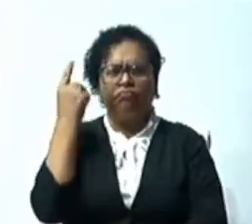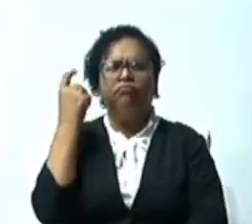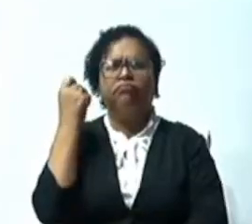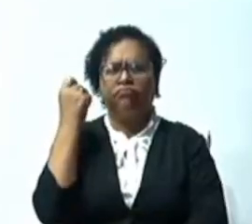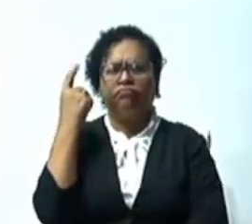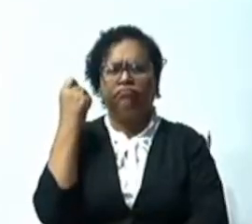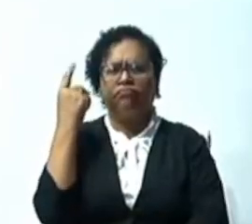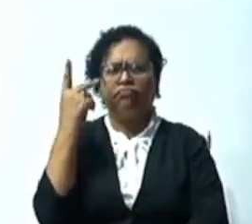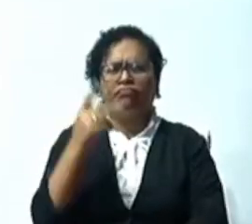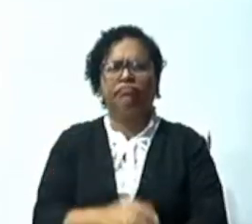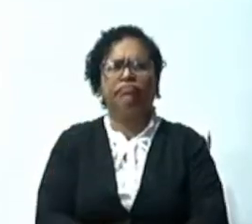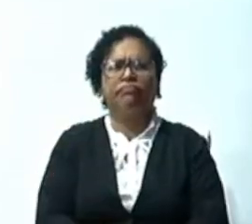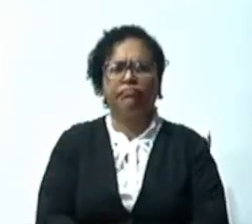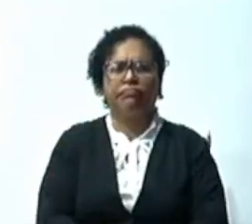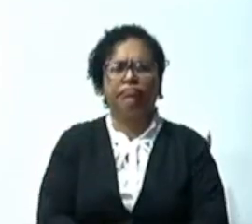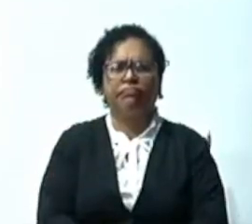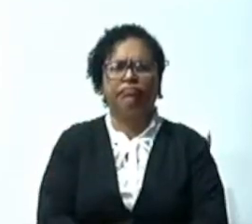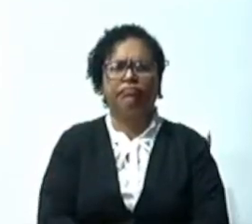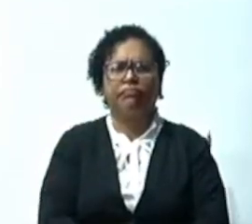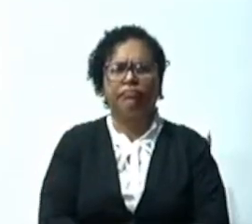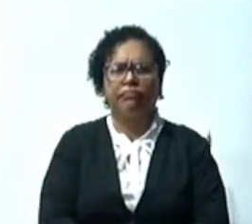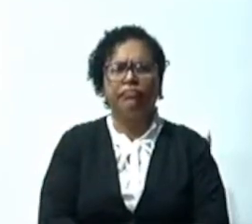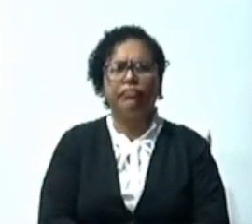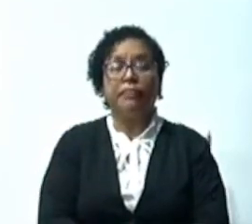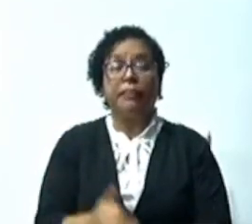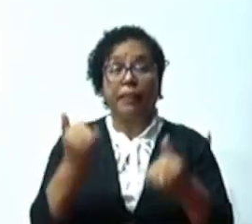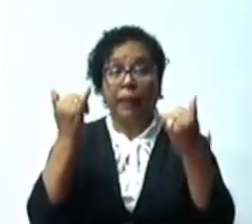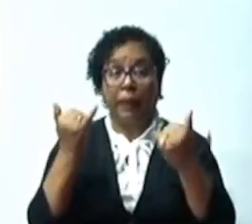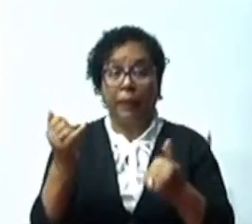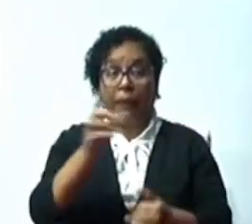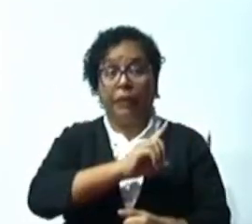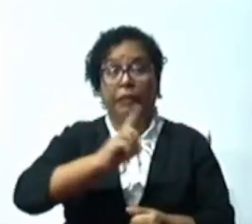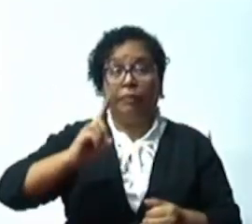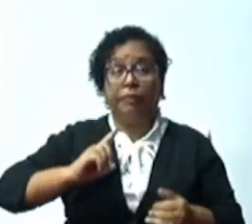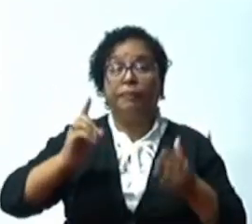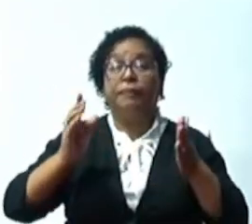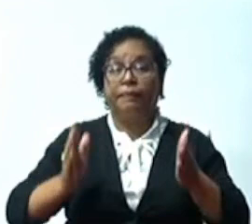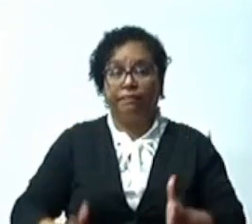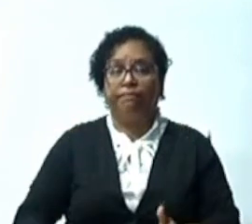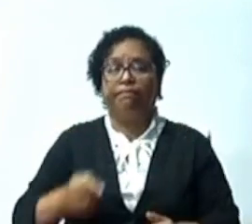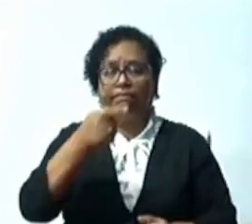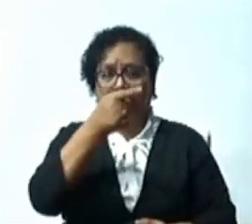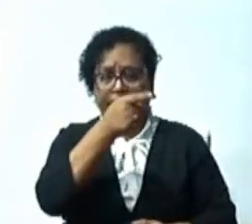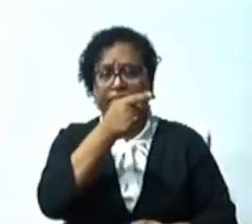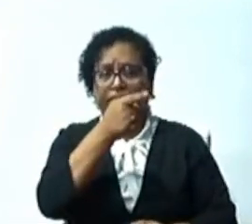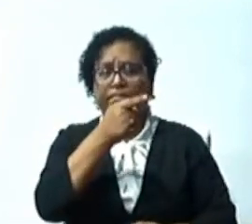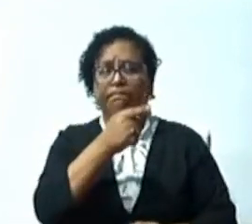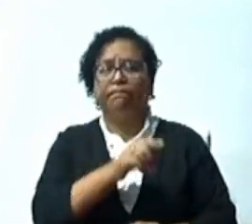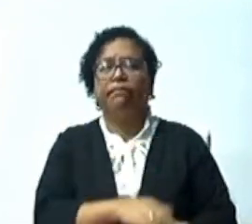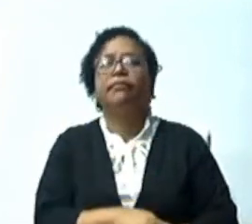Tiene la palabra Juan Julio Campos, la voz de la República Dominicana.